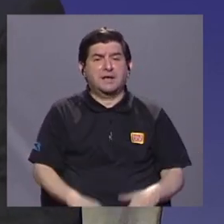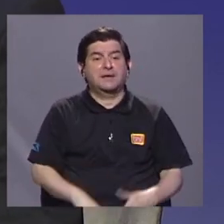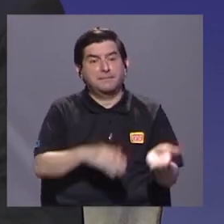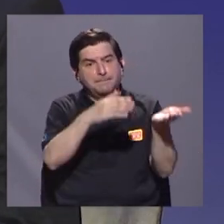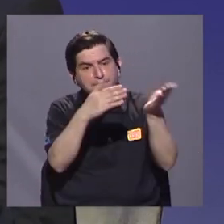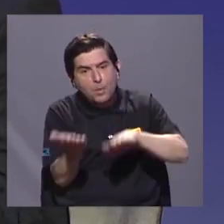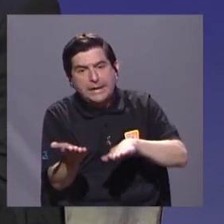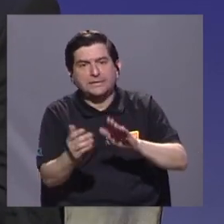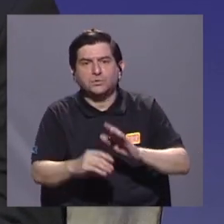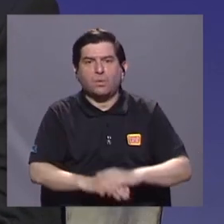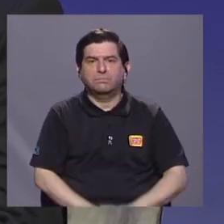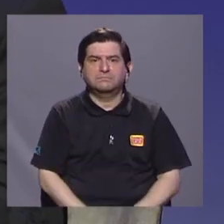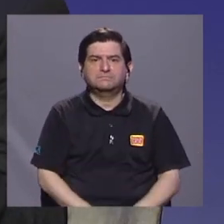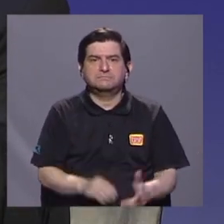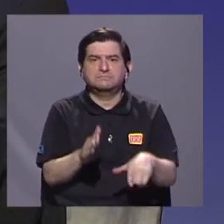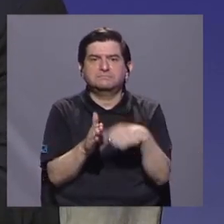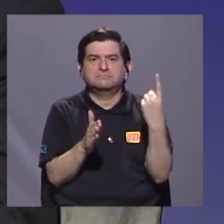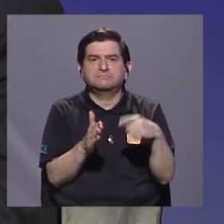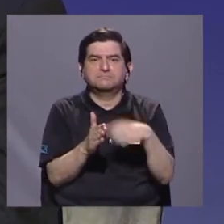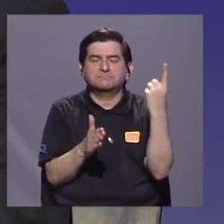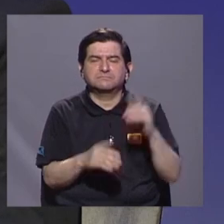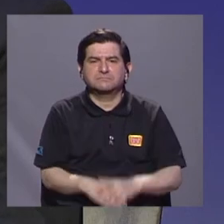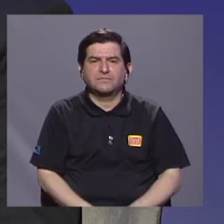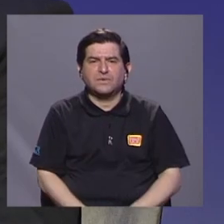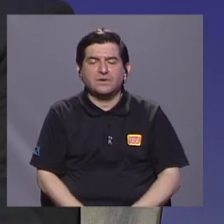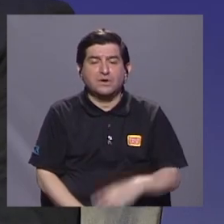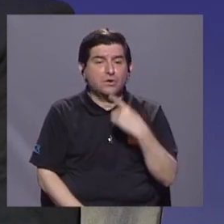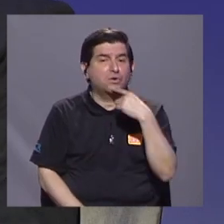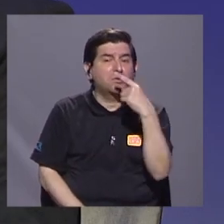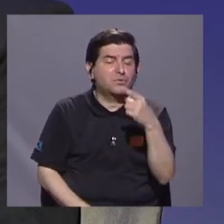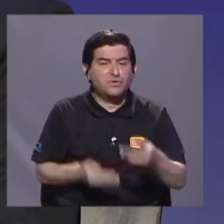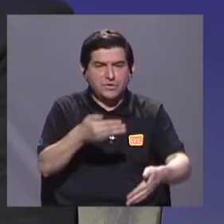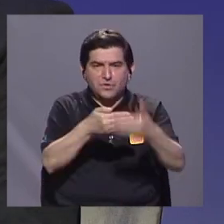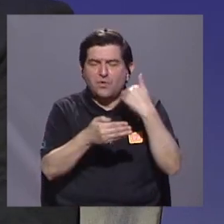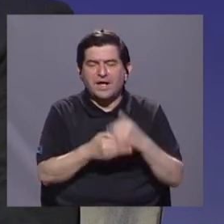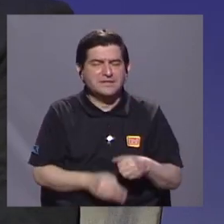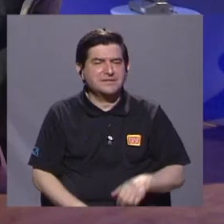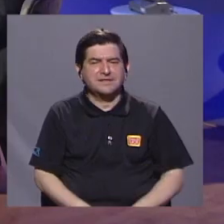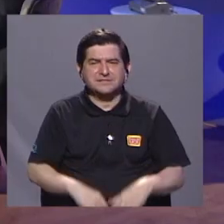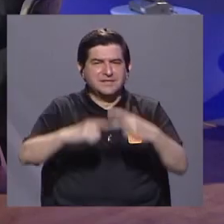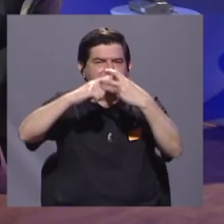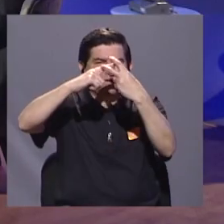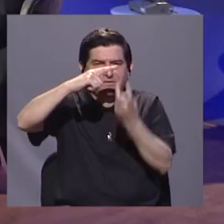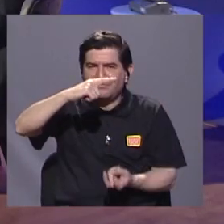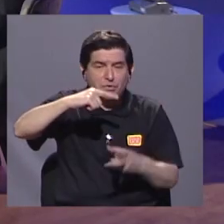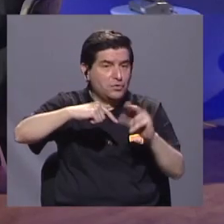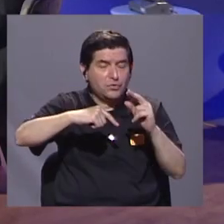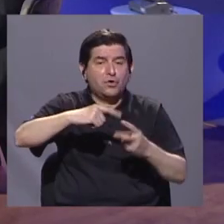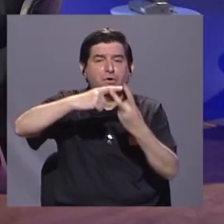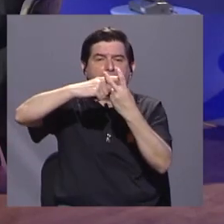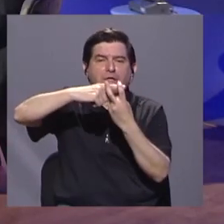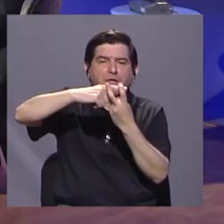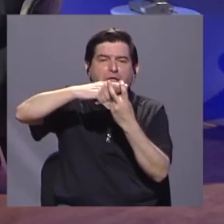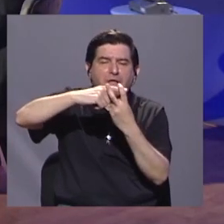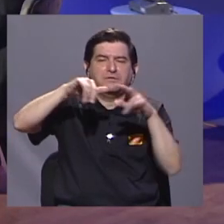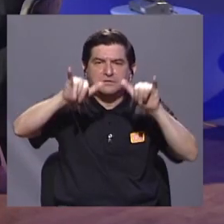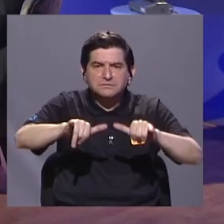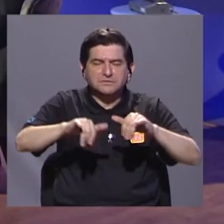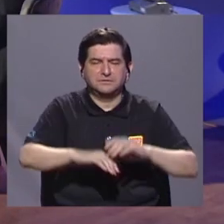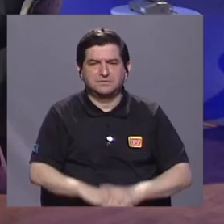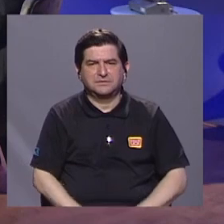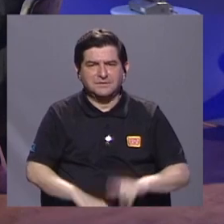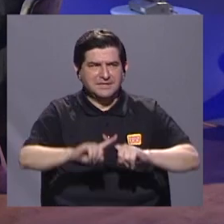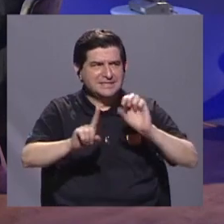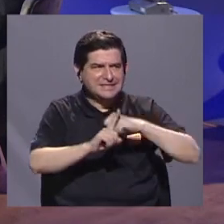que en muchos casos no cae, tal y como ustedes lo estaban explicando? Sí, bueno, son